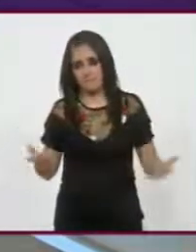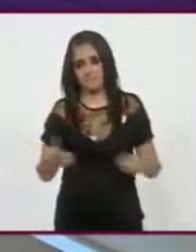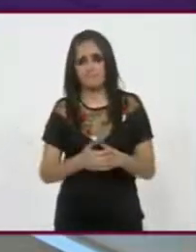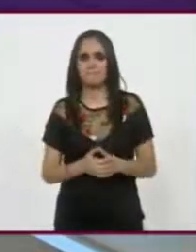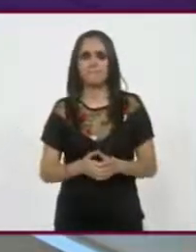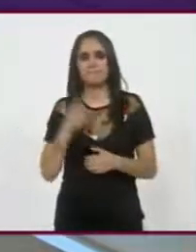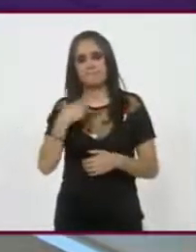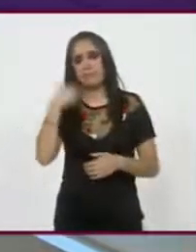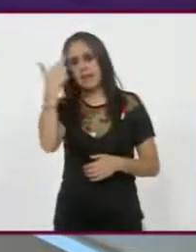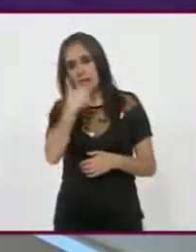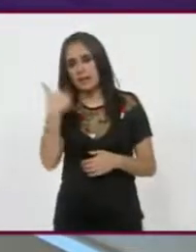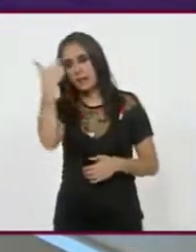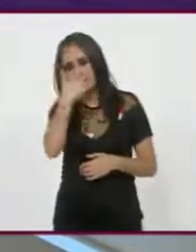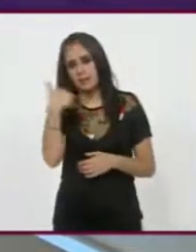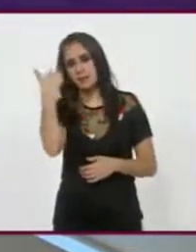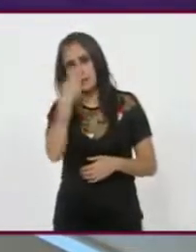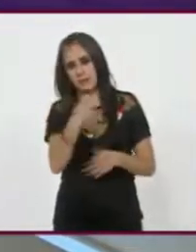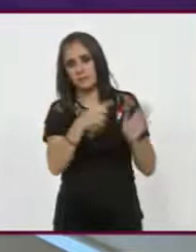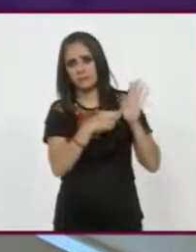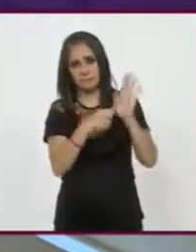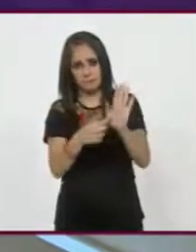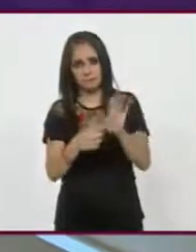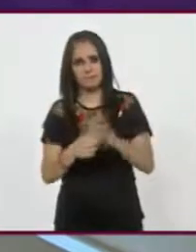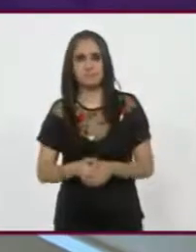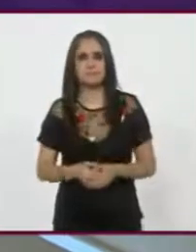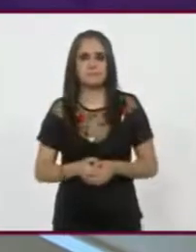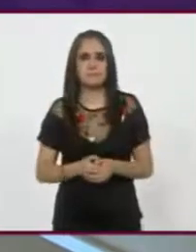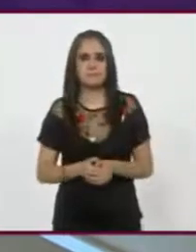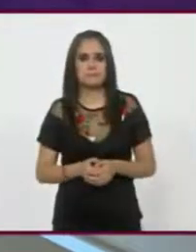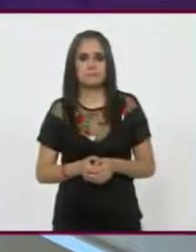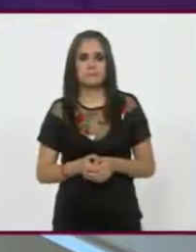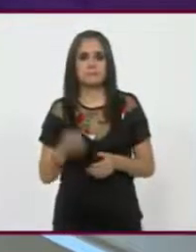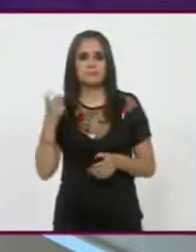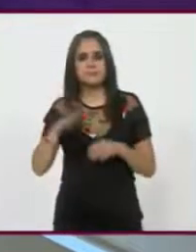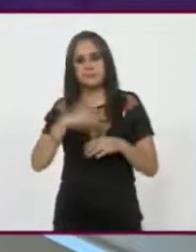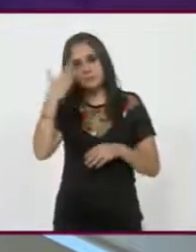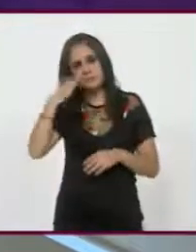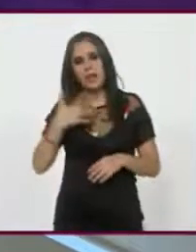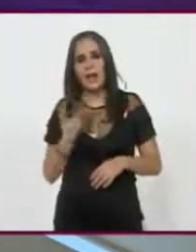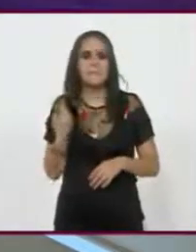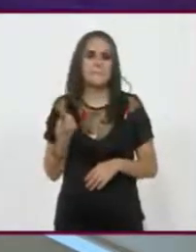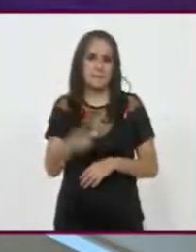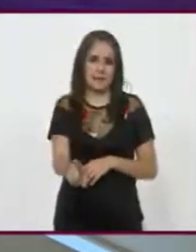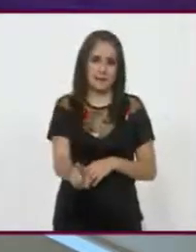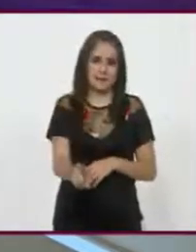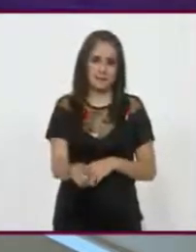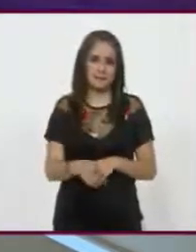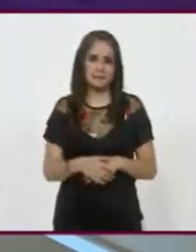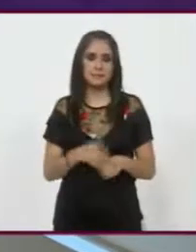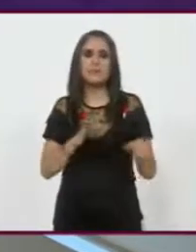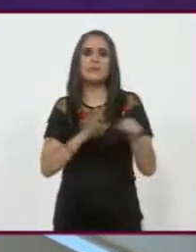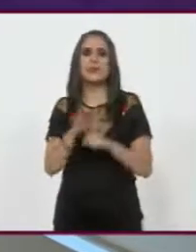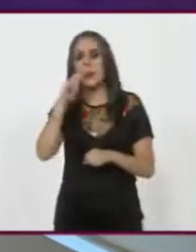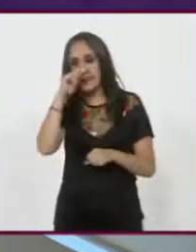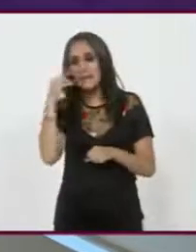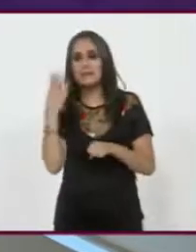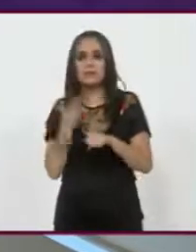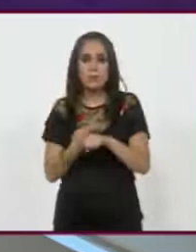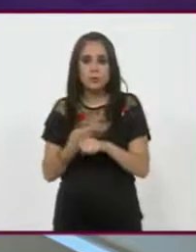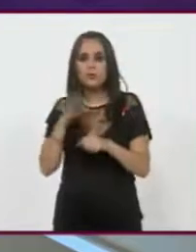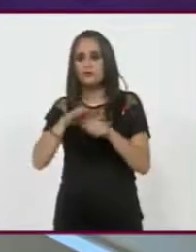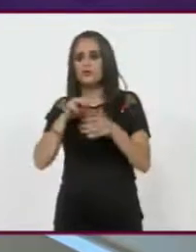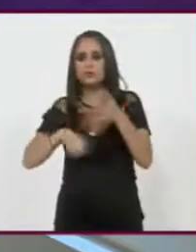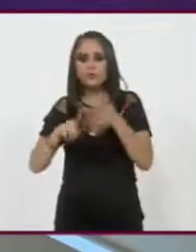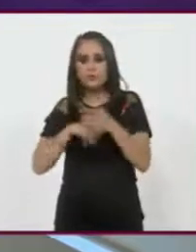revisiones que tenemos que hacer, porque esto en algún sentido, Javier, te implica mandato. Sí. ¿Cuáles son las razones por las que fuiste electo?